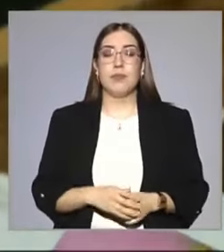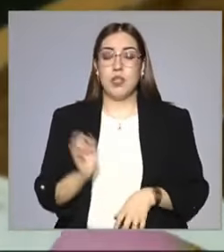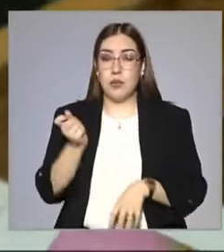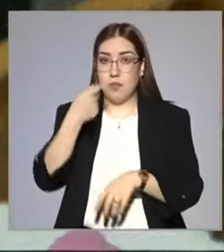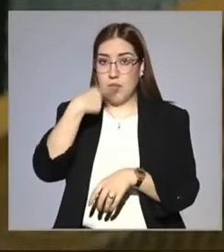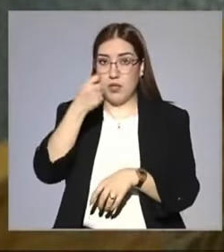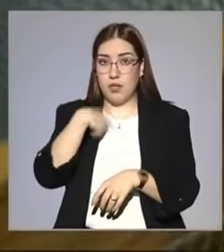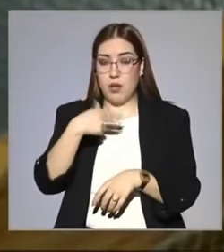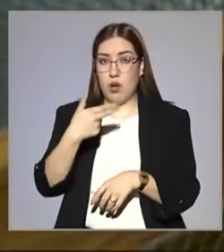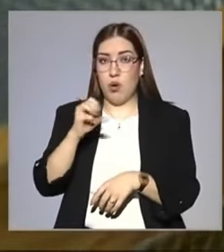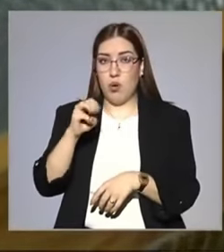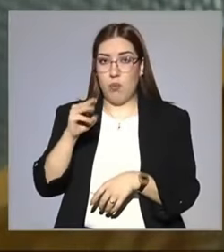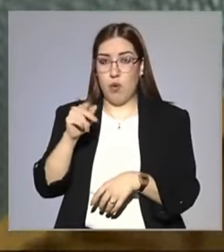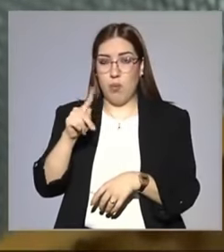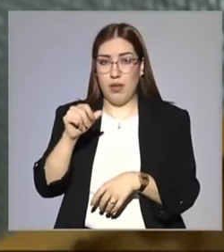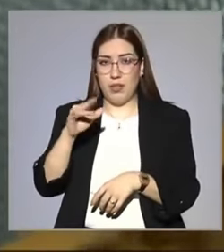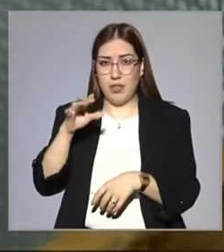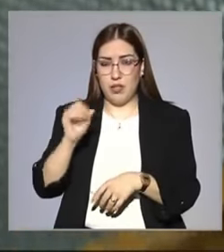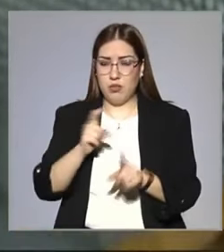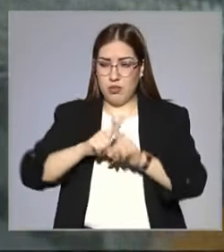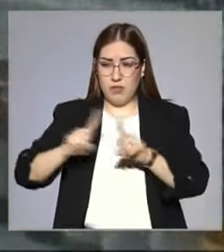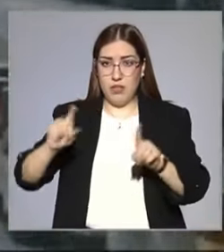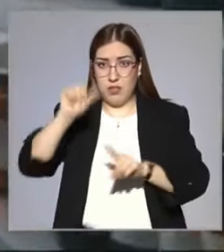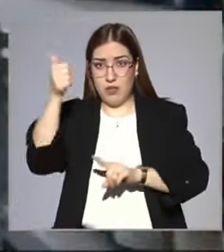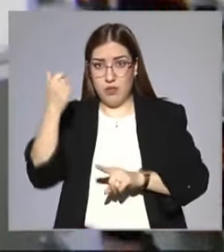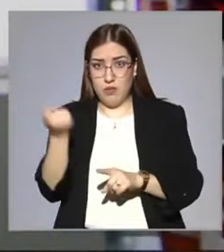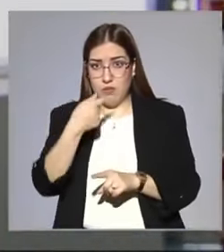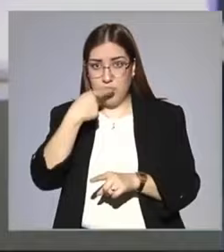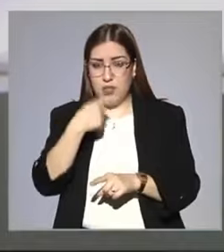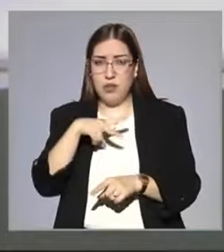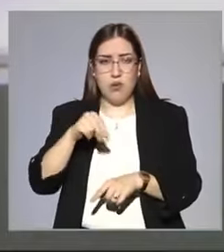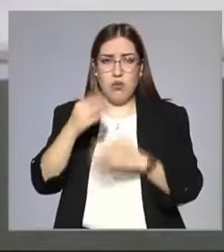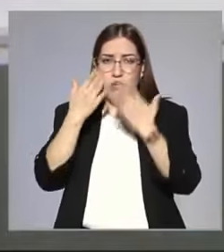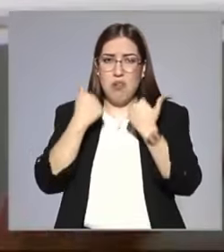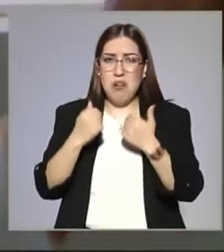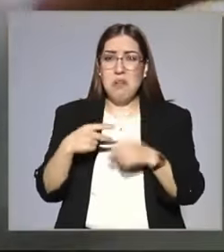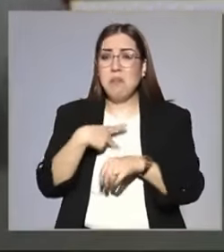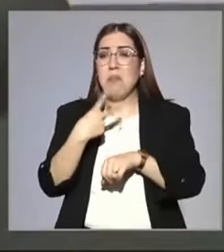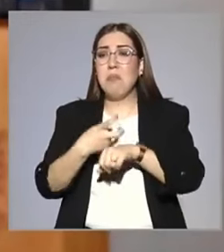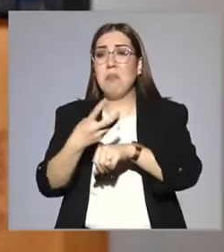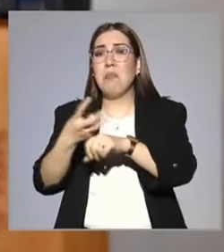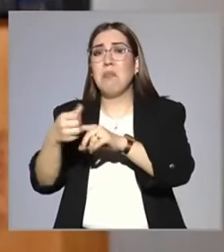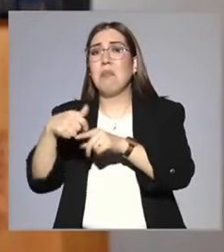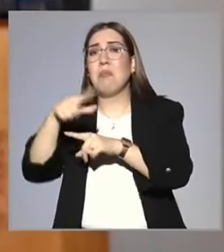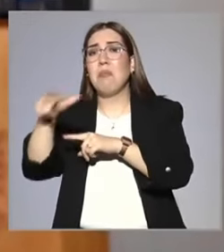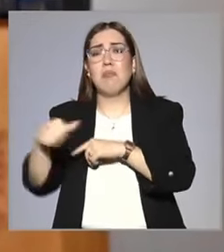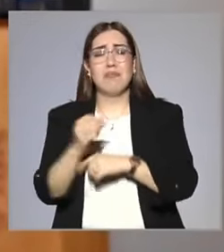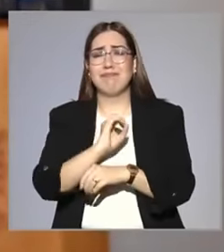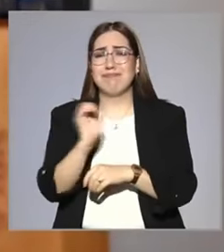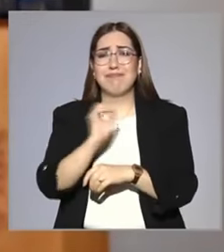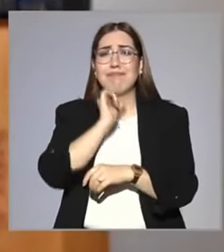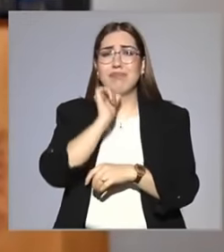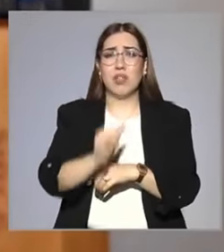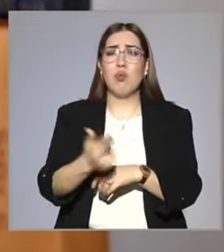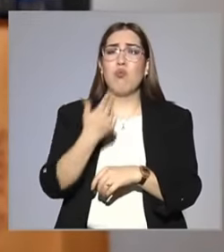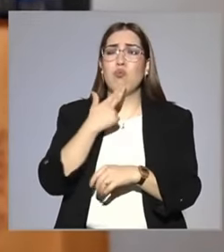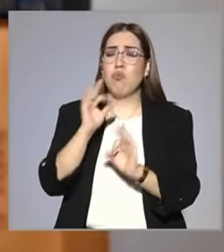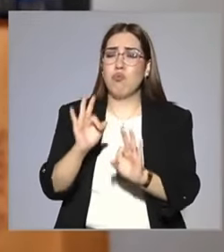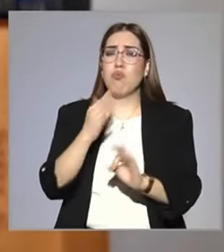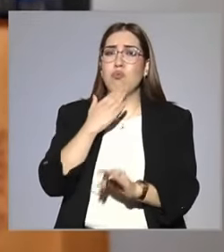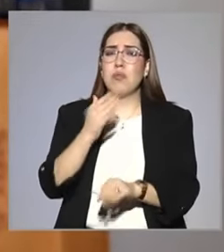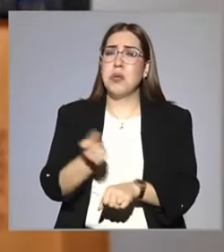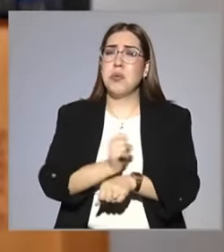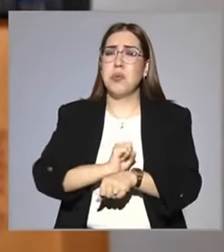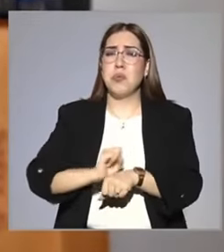homeopáticos, a diferencia de otro tipo de medicamentos, no generan efectos secundarios cuando son bien utilizados. Se utilizan en pocas